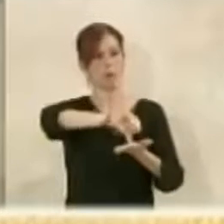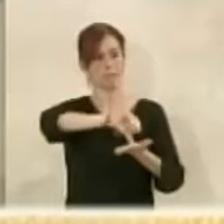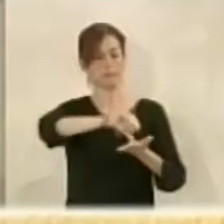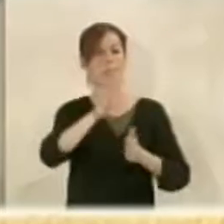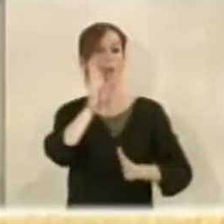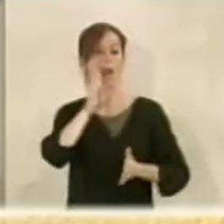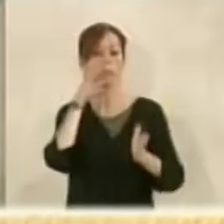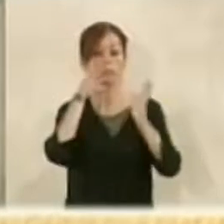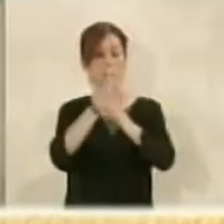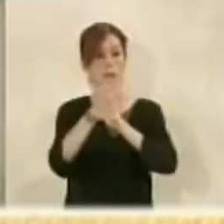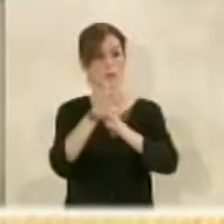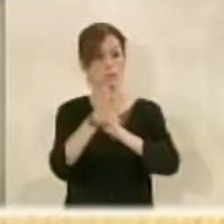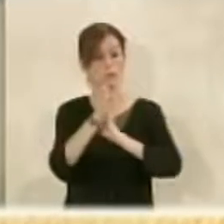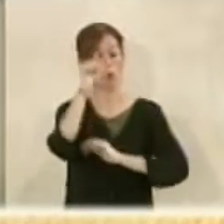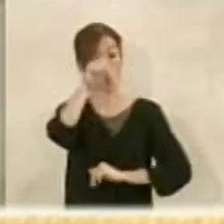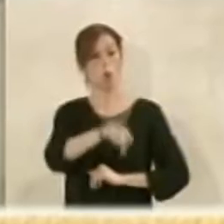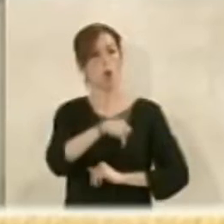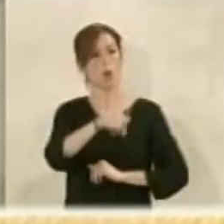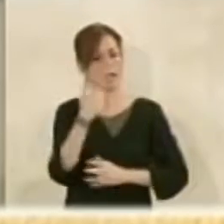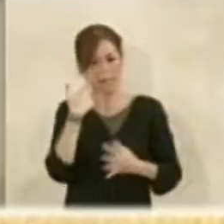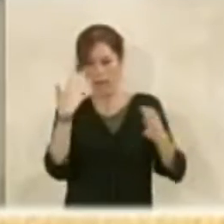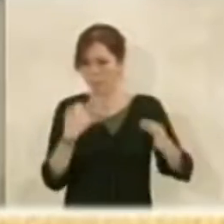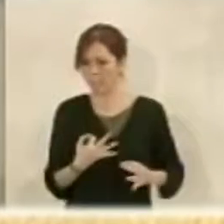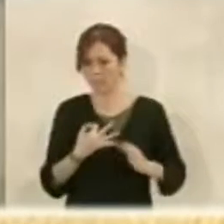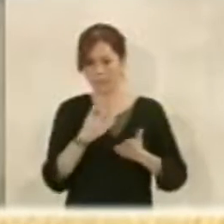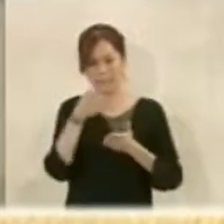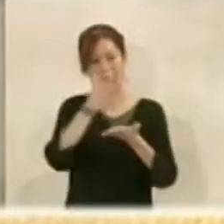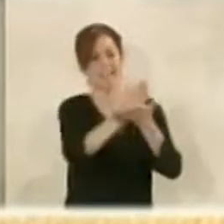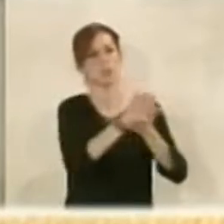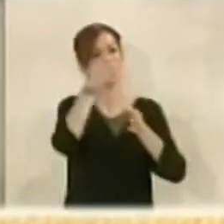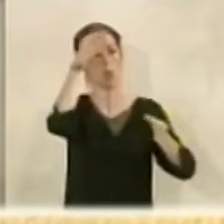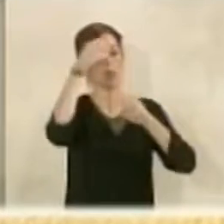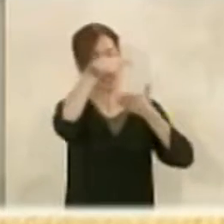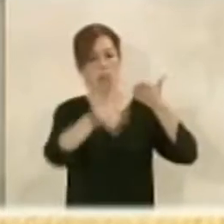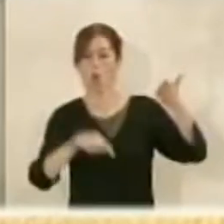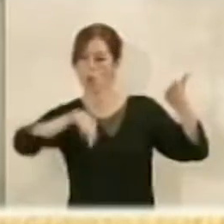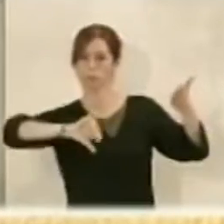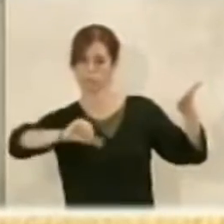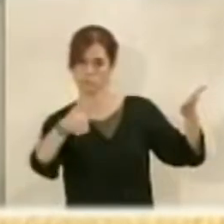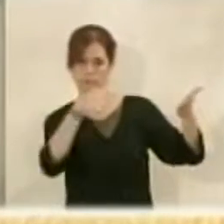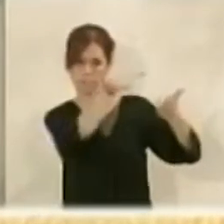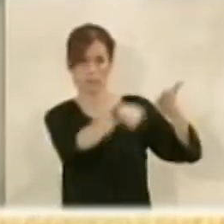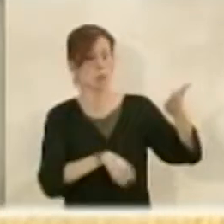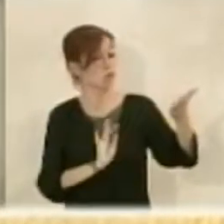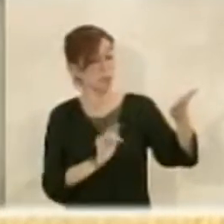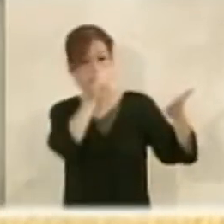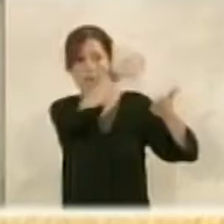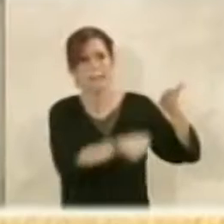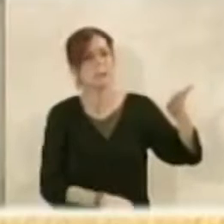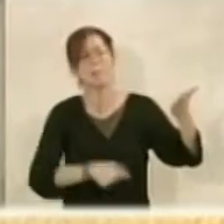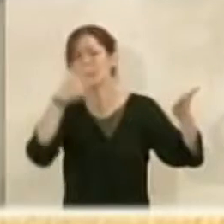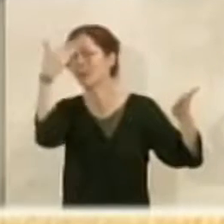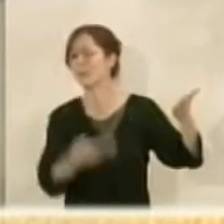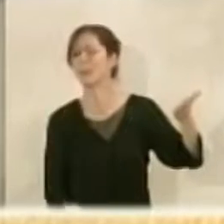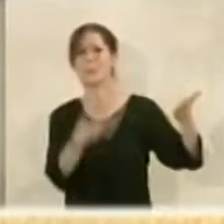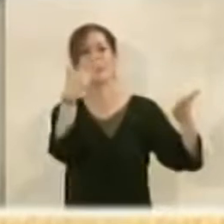Como decía, hoy lo que hacemos realmente es aprobar el estudio de detalle, nada más que eso, pero es un